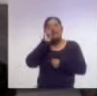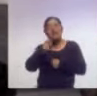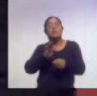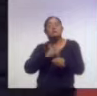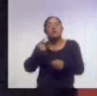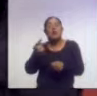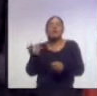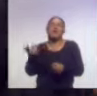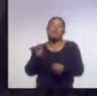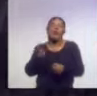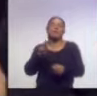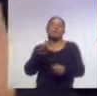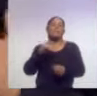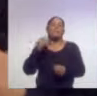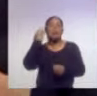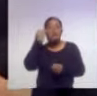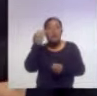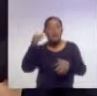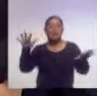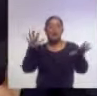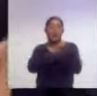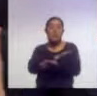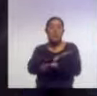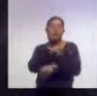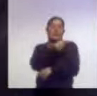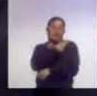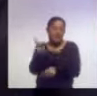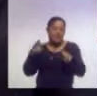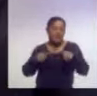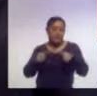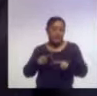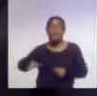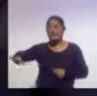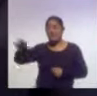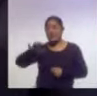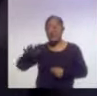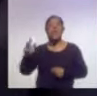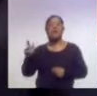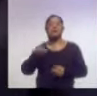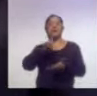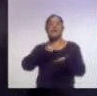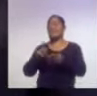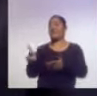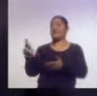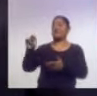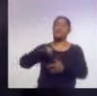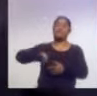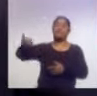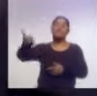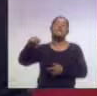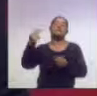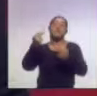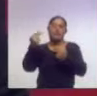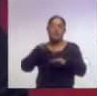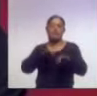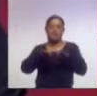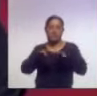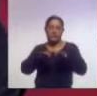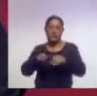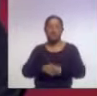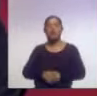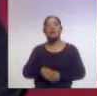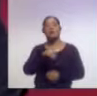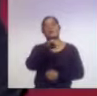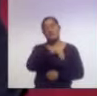cambio climático, principalmente en las zonas rurales, por lo que se tiene que trabajar en recuperar las zonas devastadas y reforestadas. Marcelo Ebrard